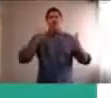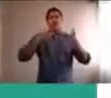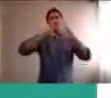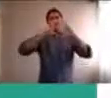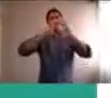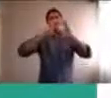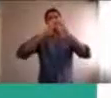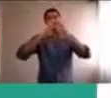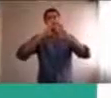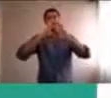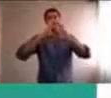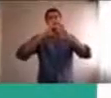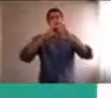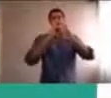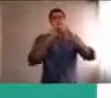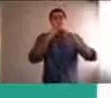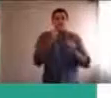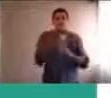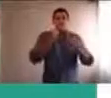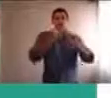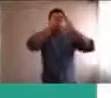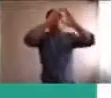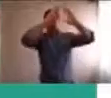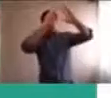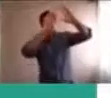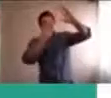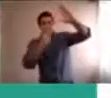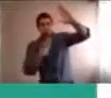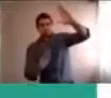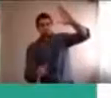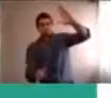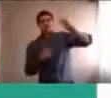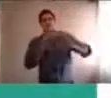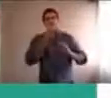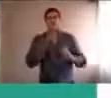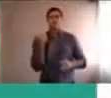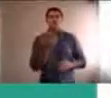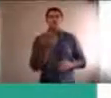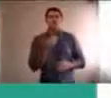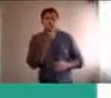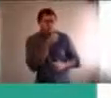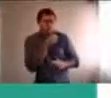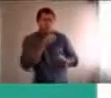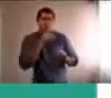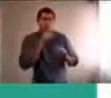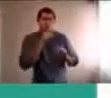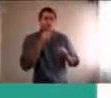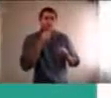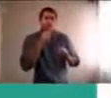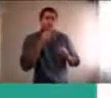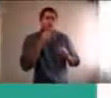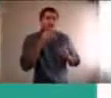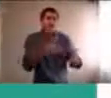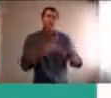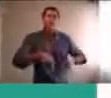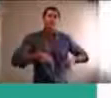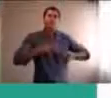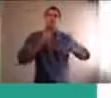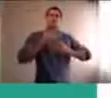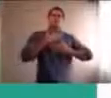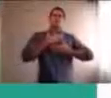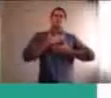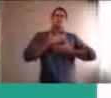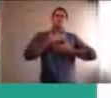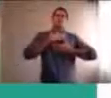otro recurso, que nosotros usamos, para que el chico, o el adulto, que está expuesto a ese instrumento, vaya respirando lentamente, a medida que va